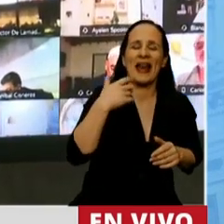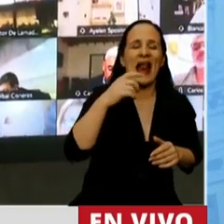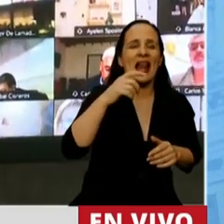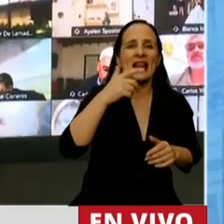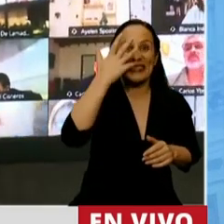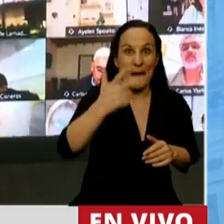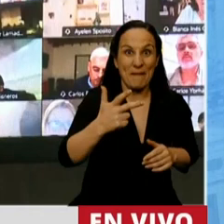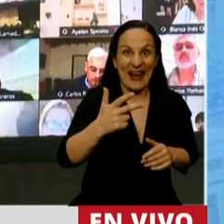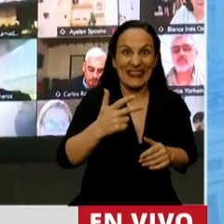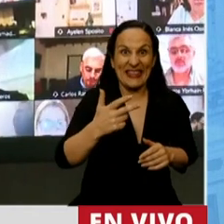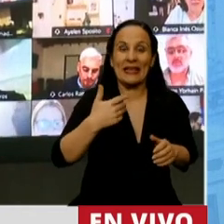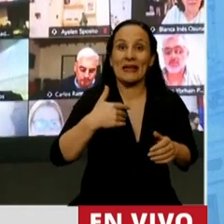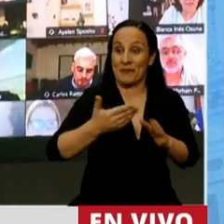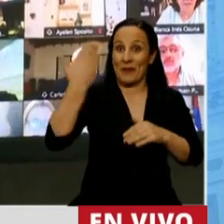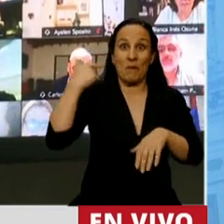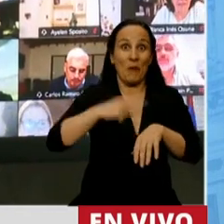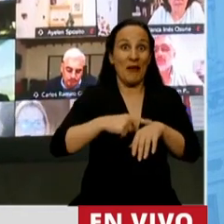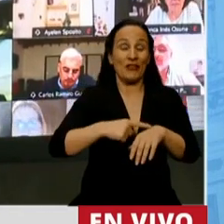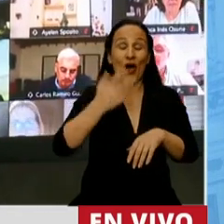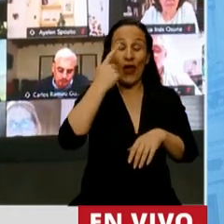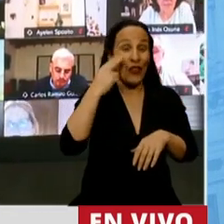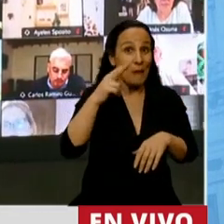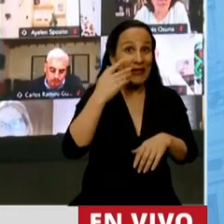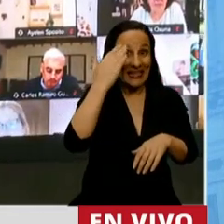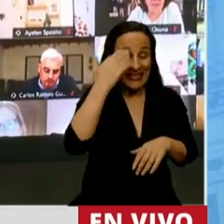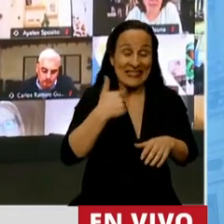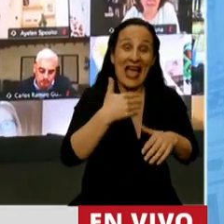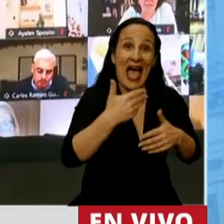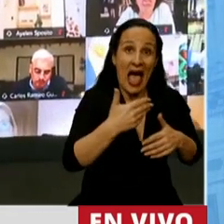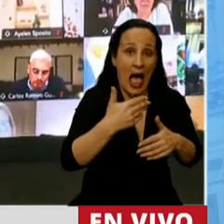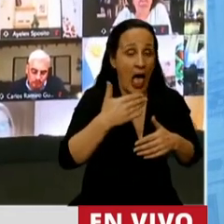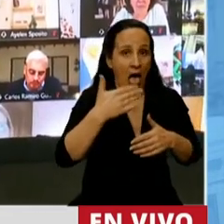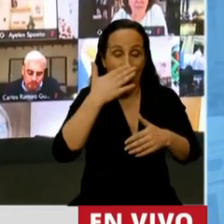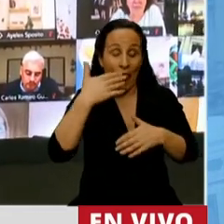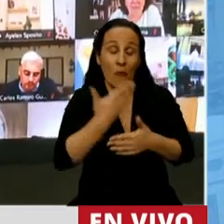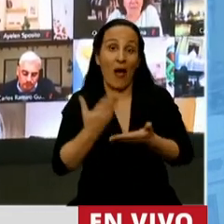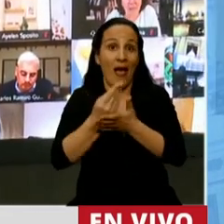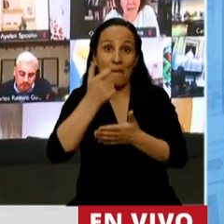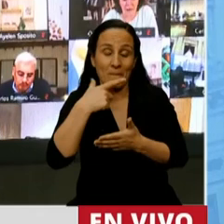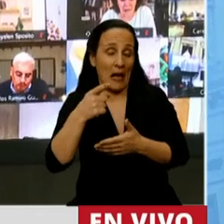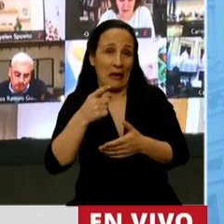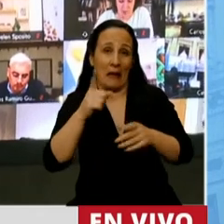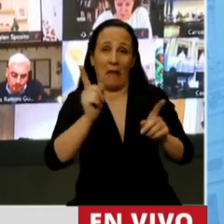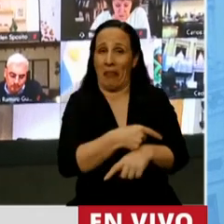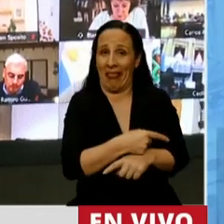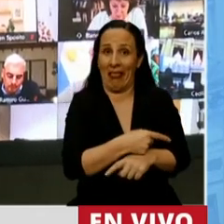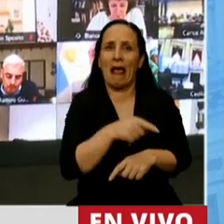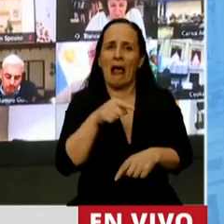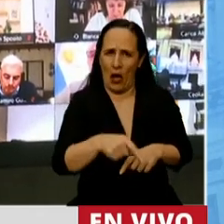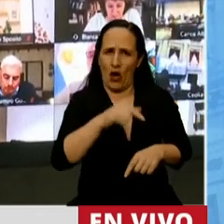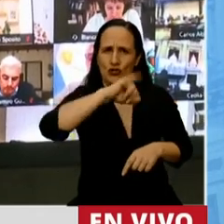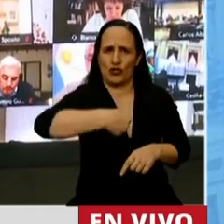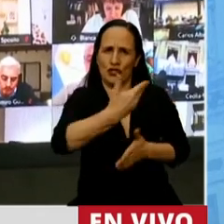por visitar en el 2015 y cuando el macrismo llegó lo tiró al cofre del olvido y que hoy está contemplado en este